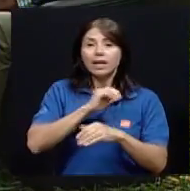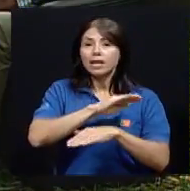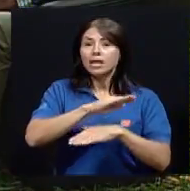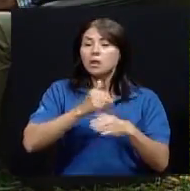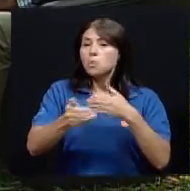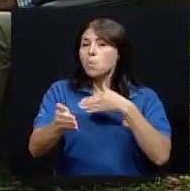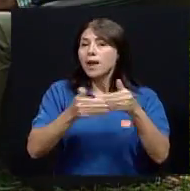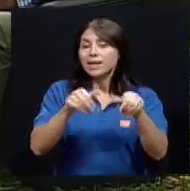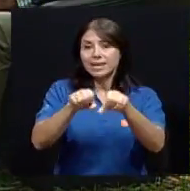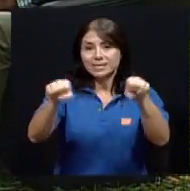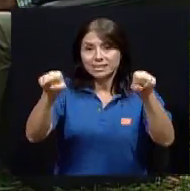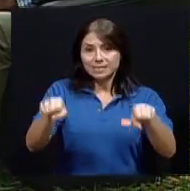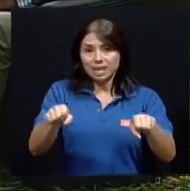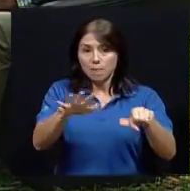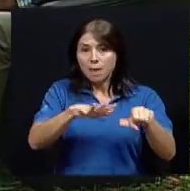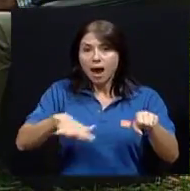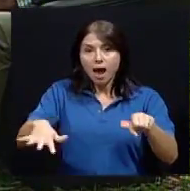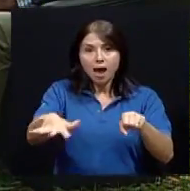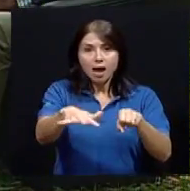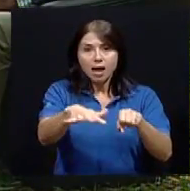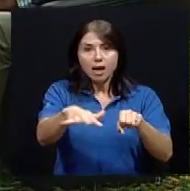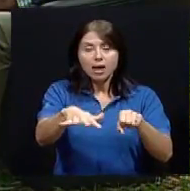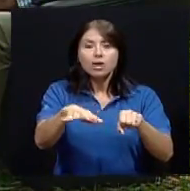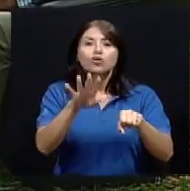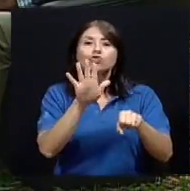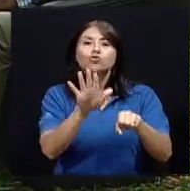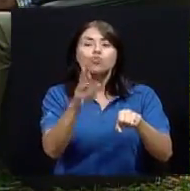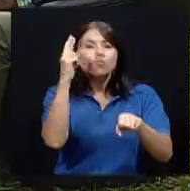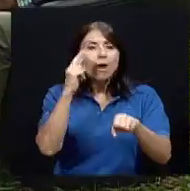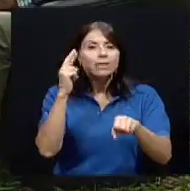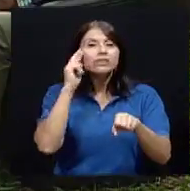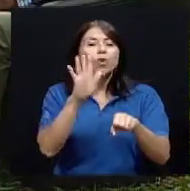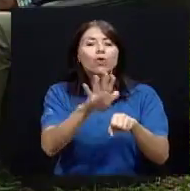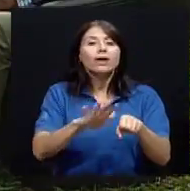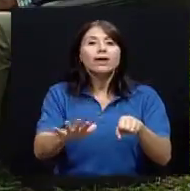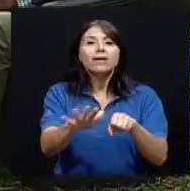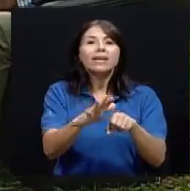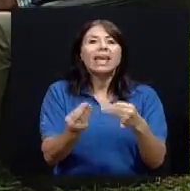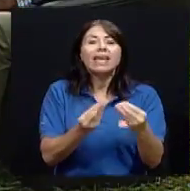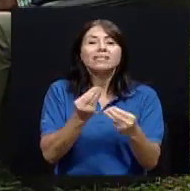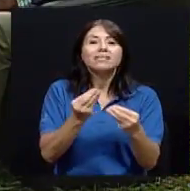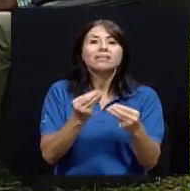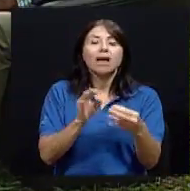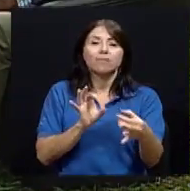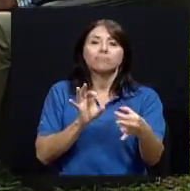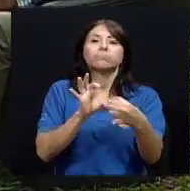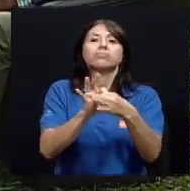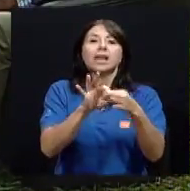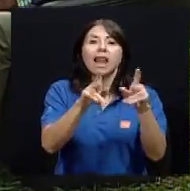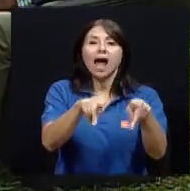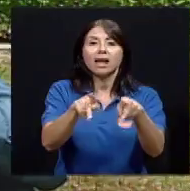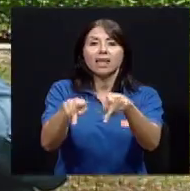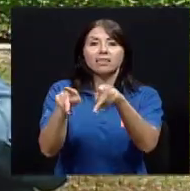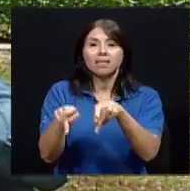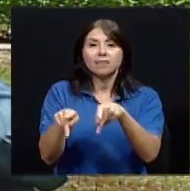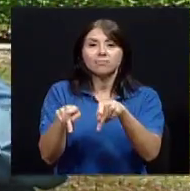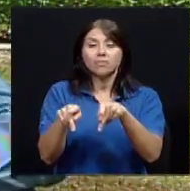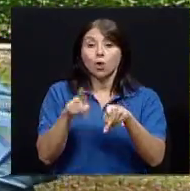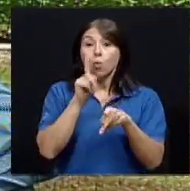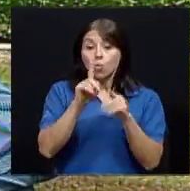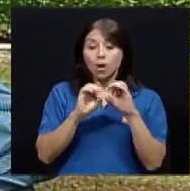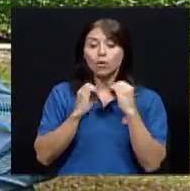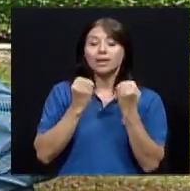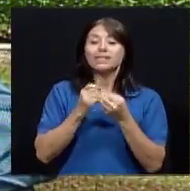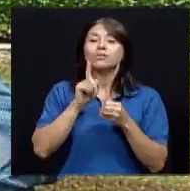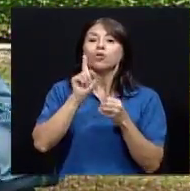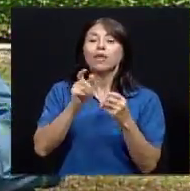razón de existir que tiene, está en función de la gente, ¿verdad? O sea, son, las organizaciones tienen que responder a la gente, en este caso,